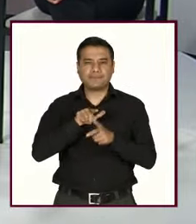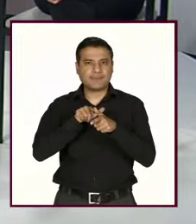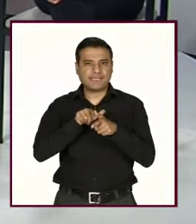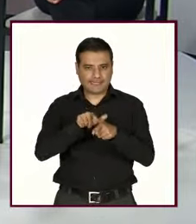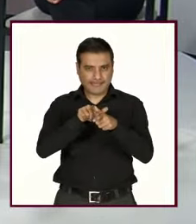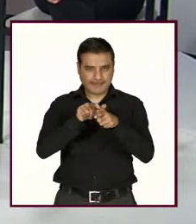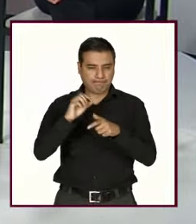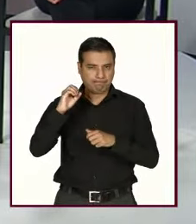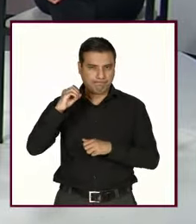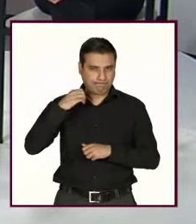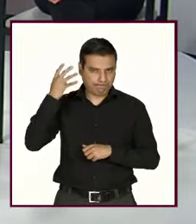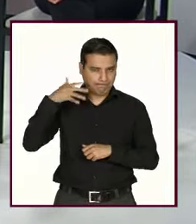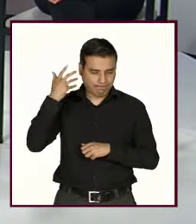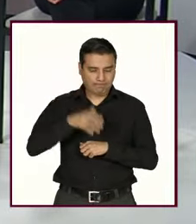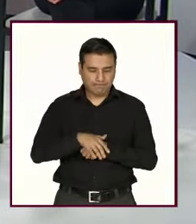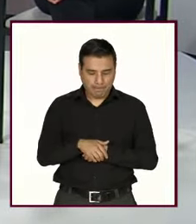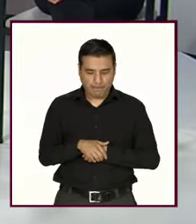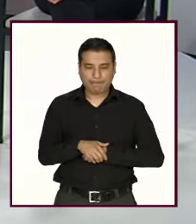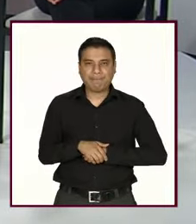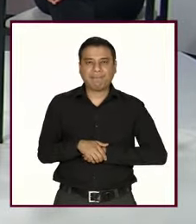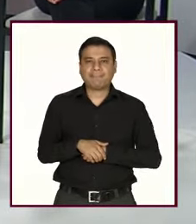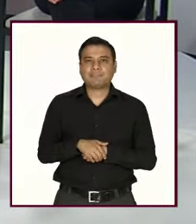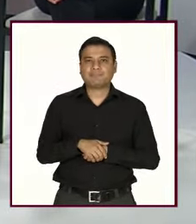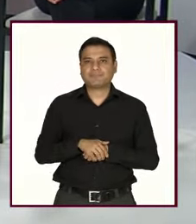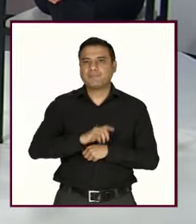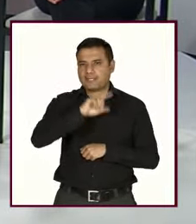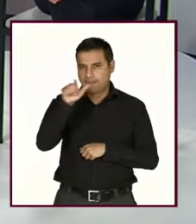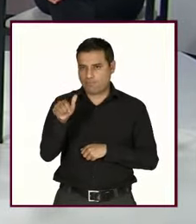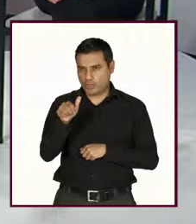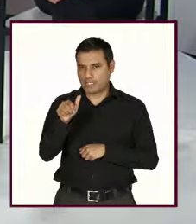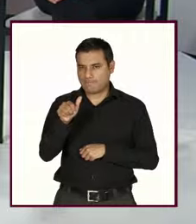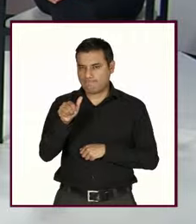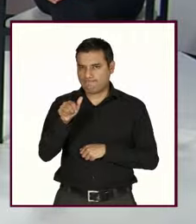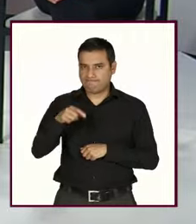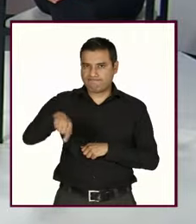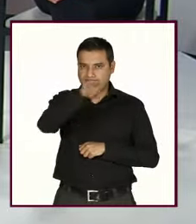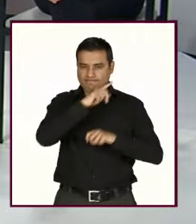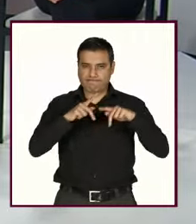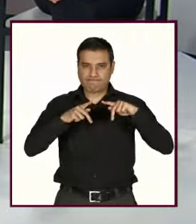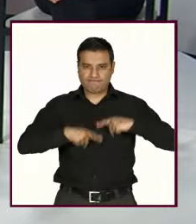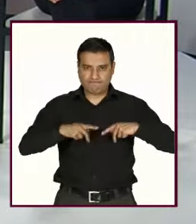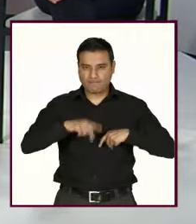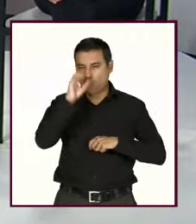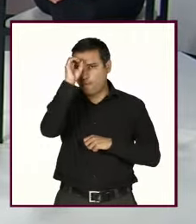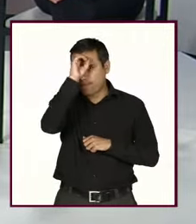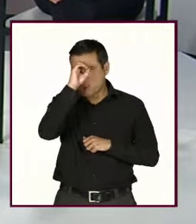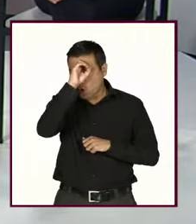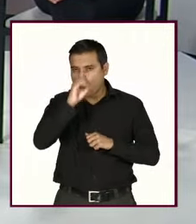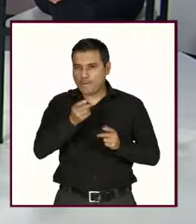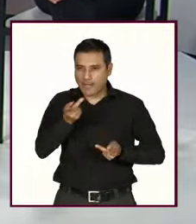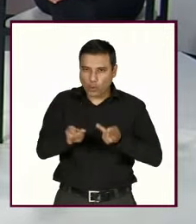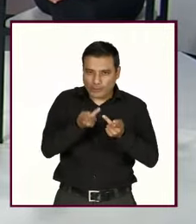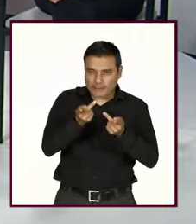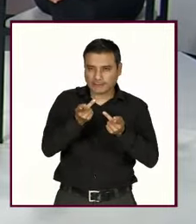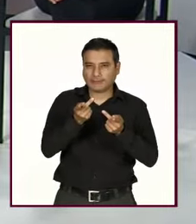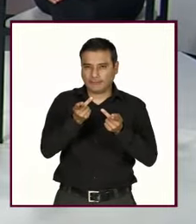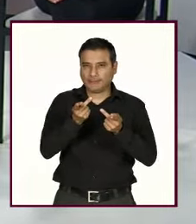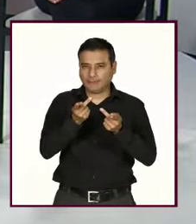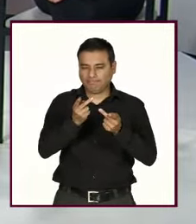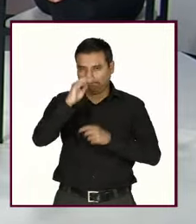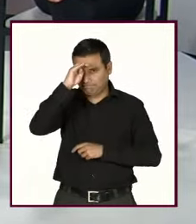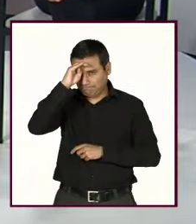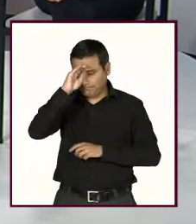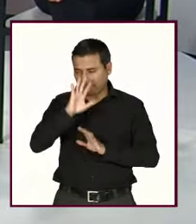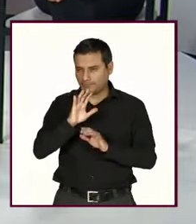de hacer totalmente la reflexión junto con quienes nos están viendo, porque vamos a revisar la siguiente pregunta, pero